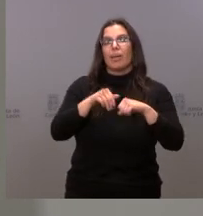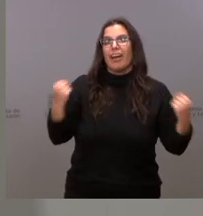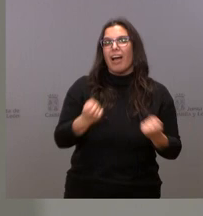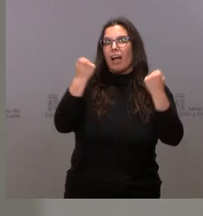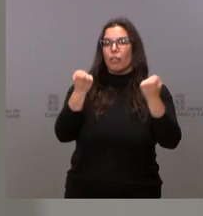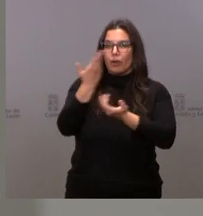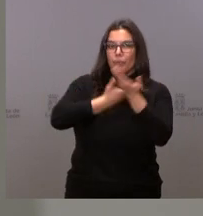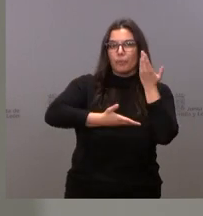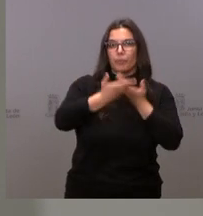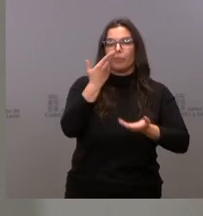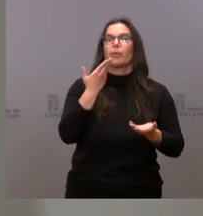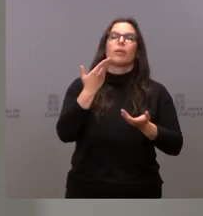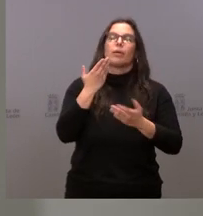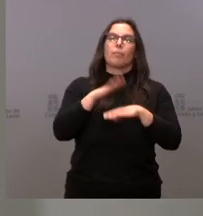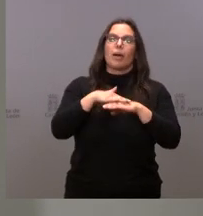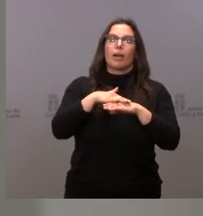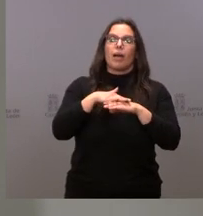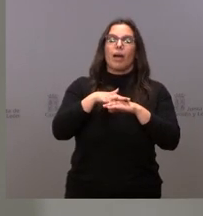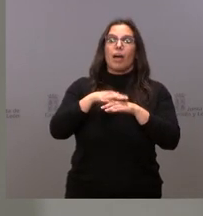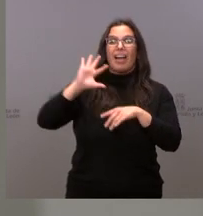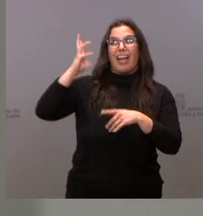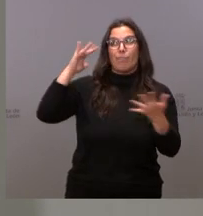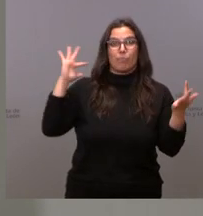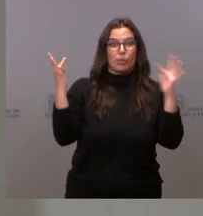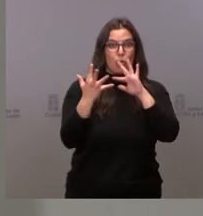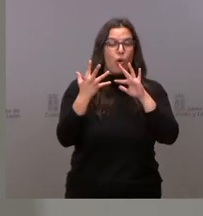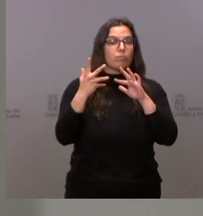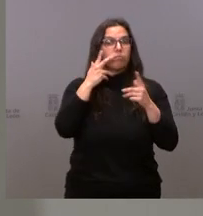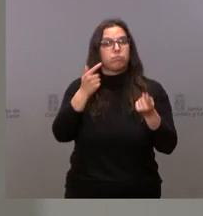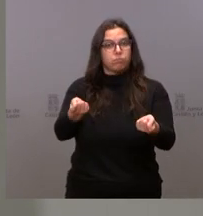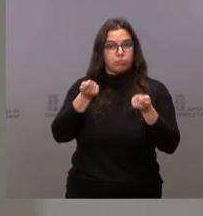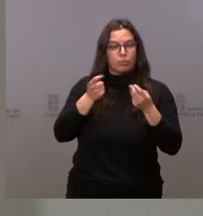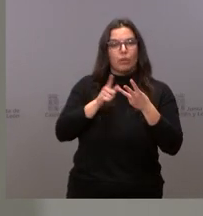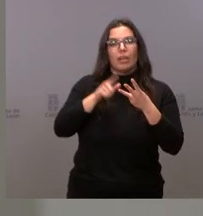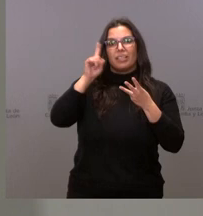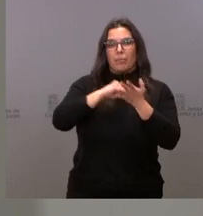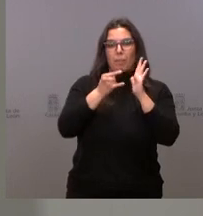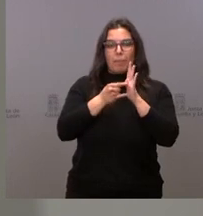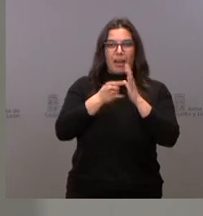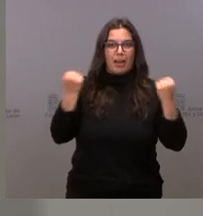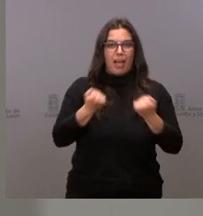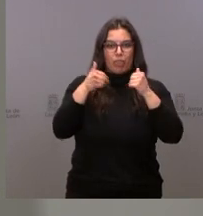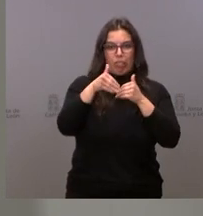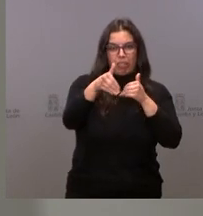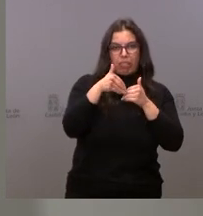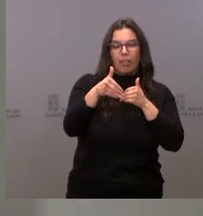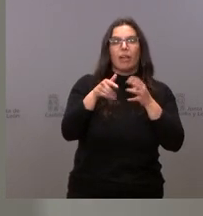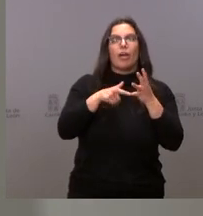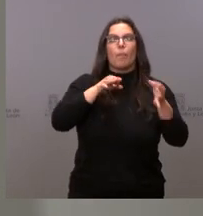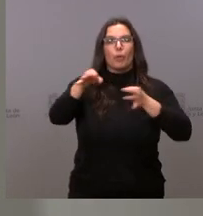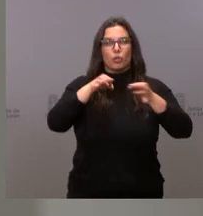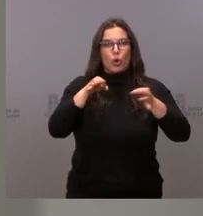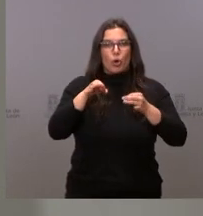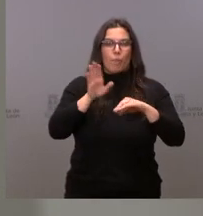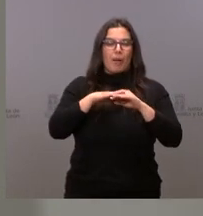conjuntas a escala local para combatir el cambio climático, planes de acción a corto plazo y protocolos para episodios elevados de ozono.